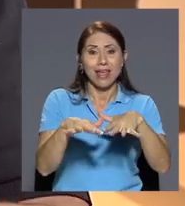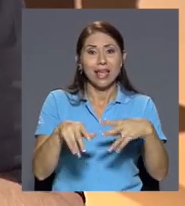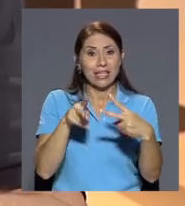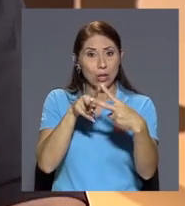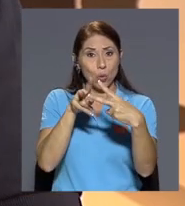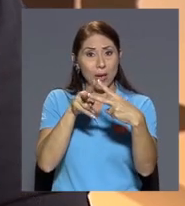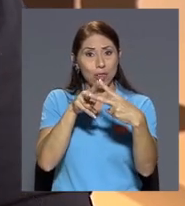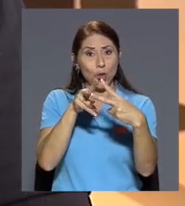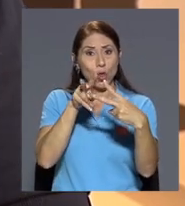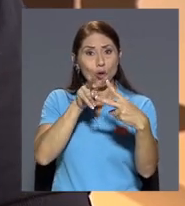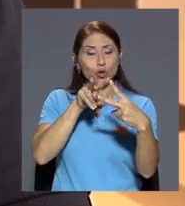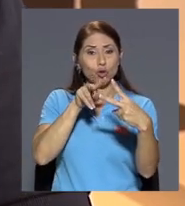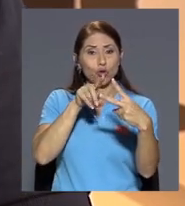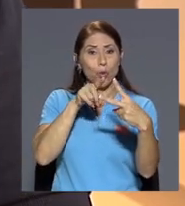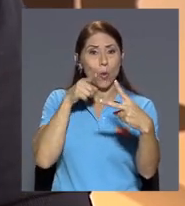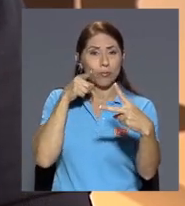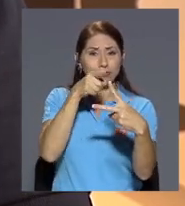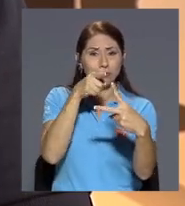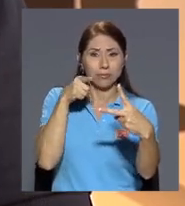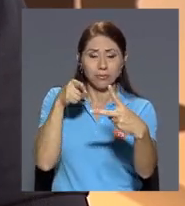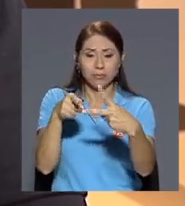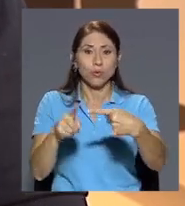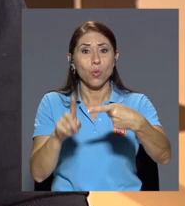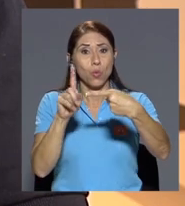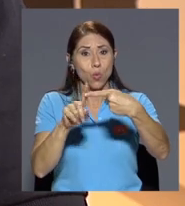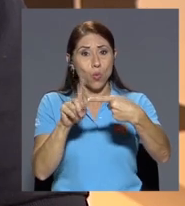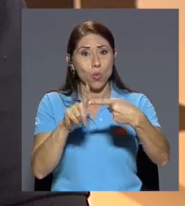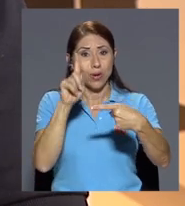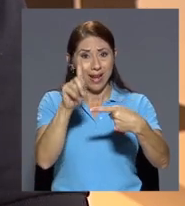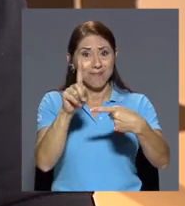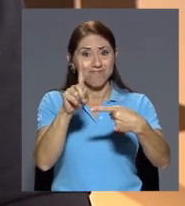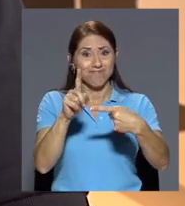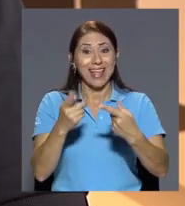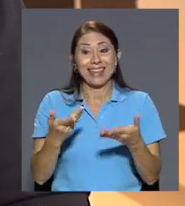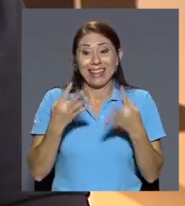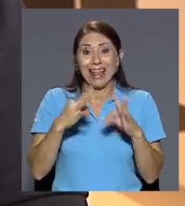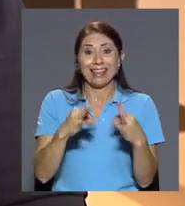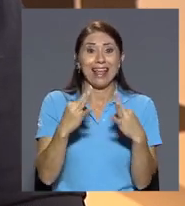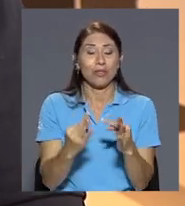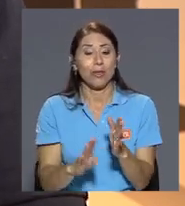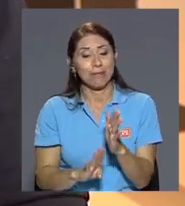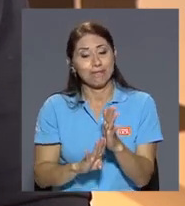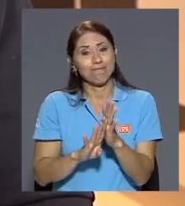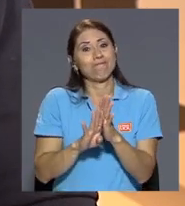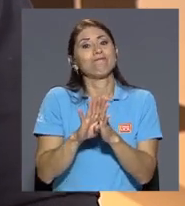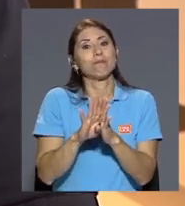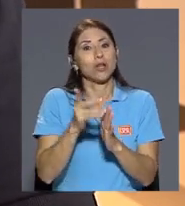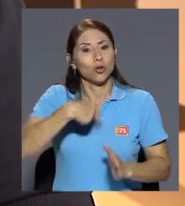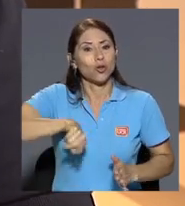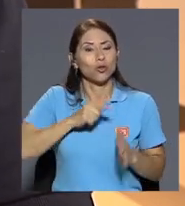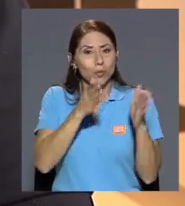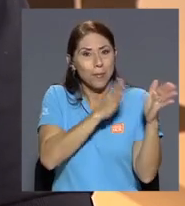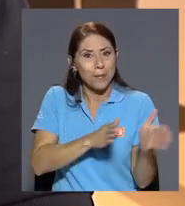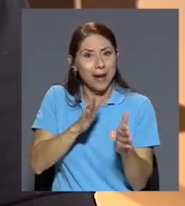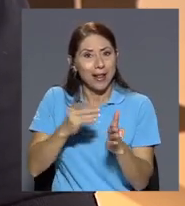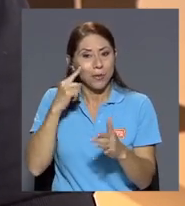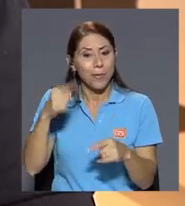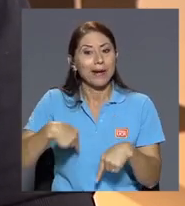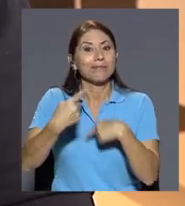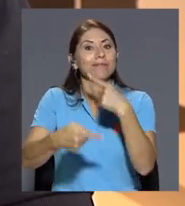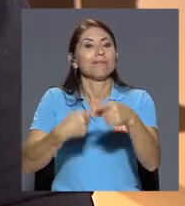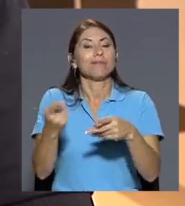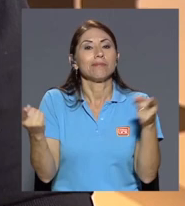vertientes una medidas resilientes es decir nos estamos preparando para lo que viene y